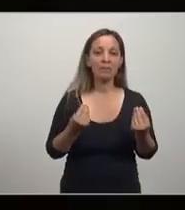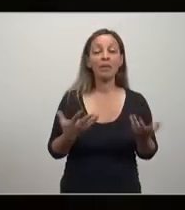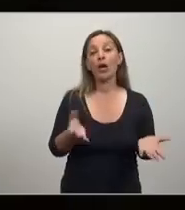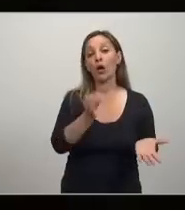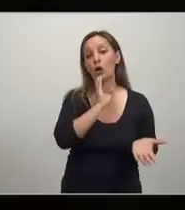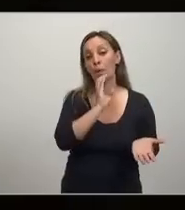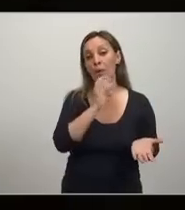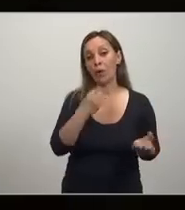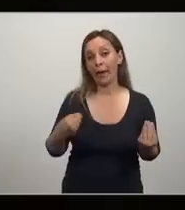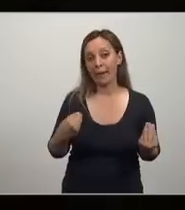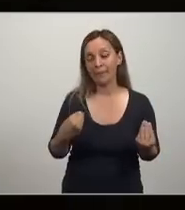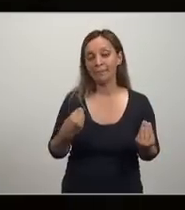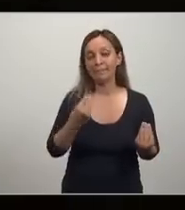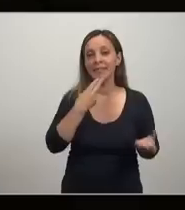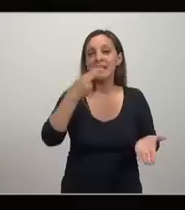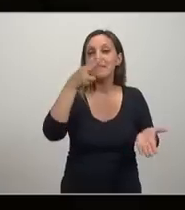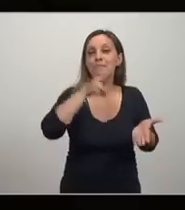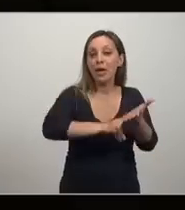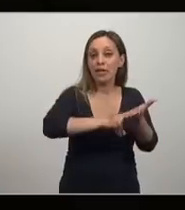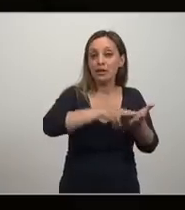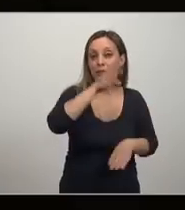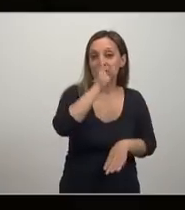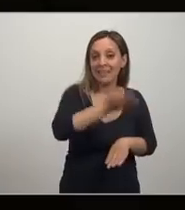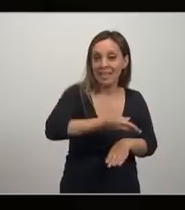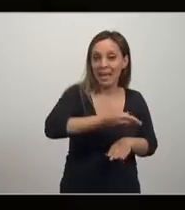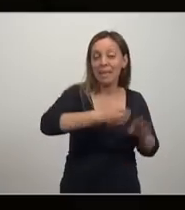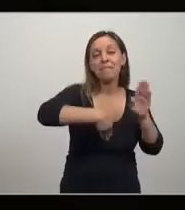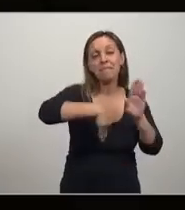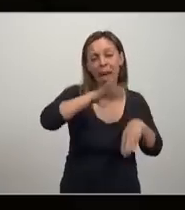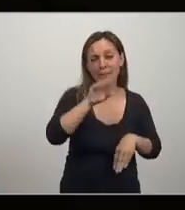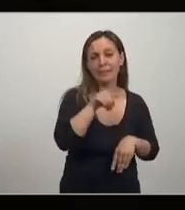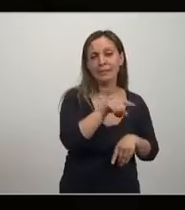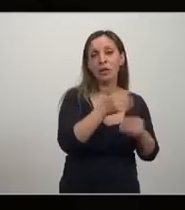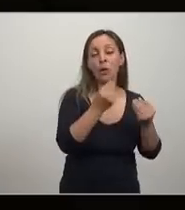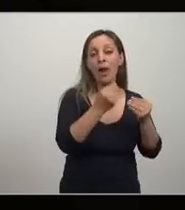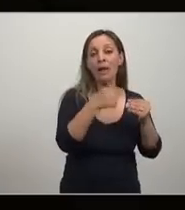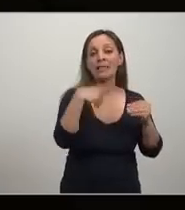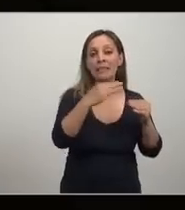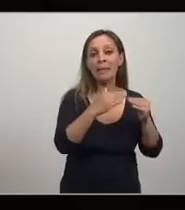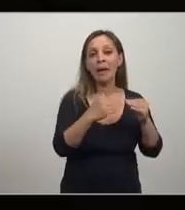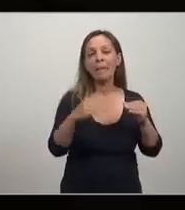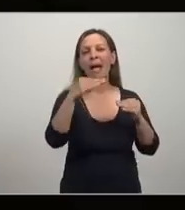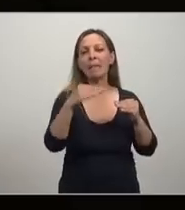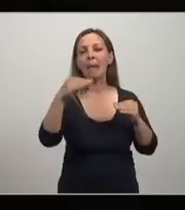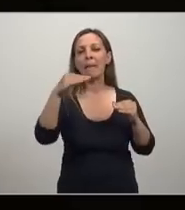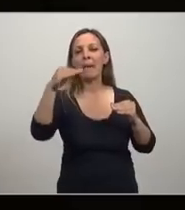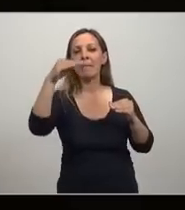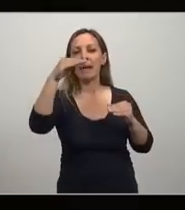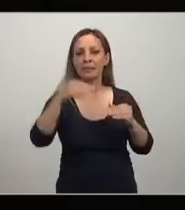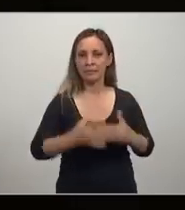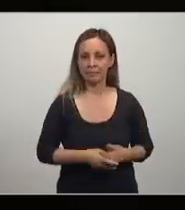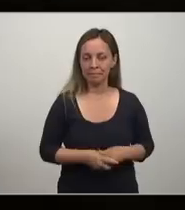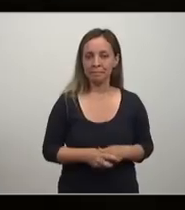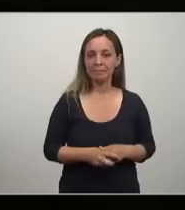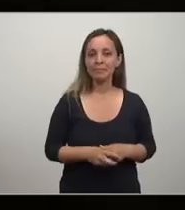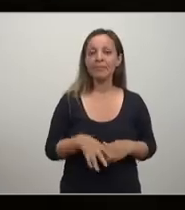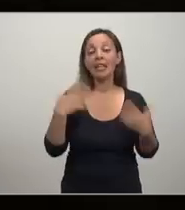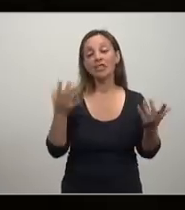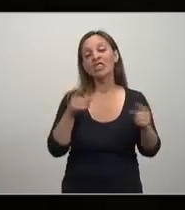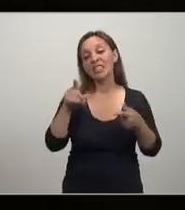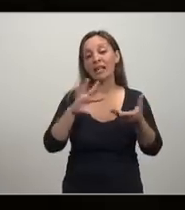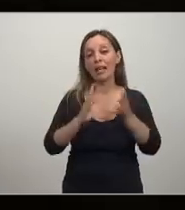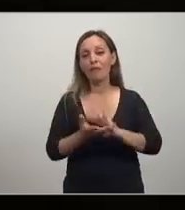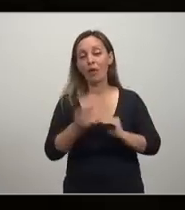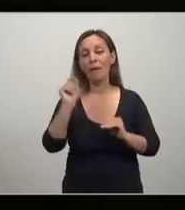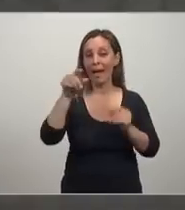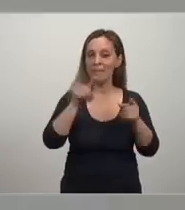chistoso de esto es que siempre la tasa que se veía efectiva era superior a la óptima y había que reducir impuestos. Esta figurita más o menos